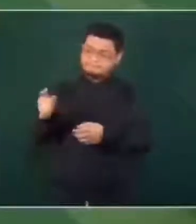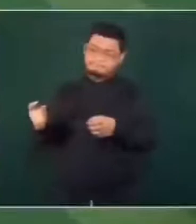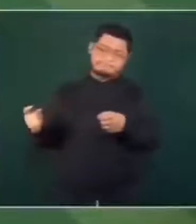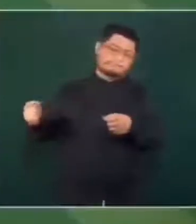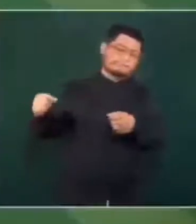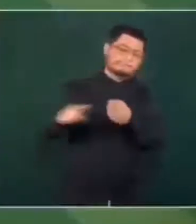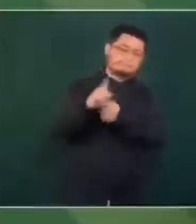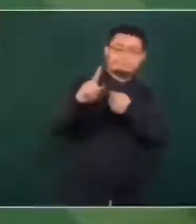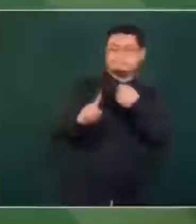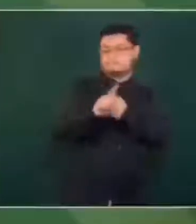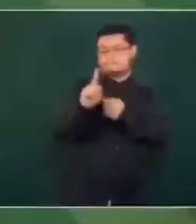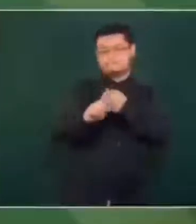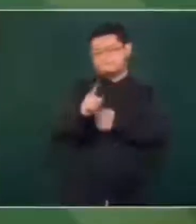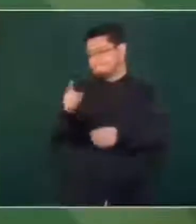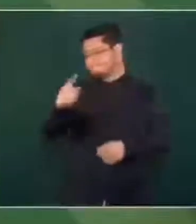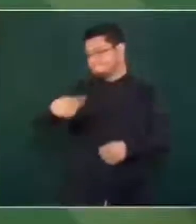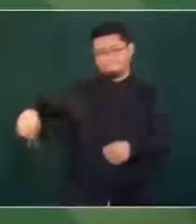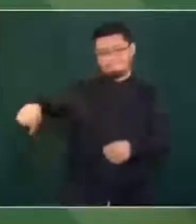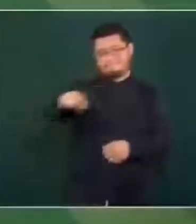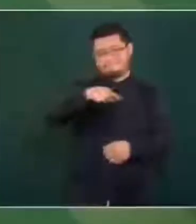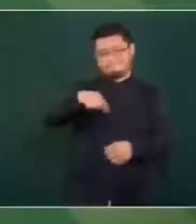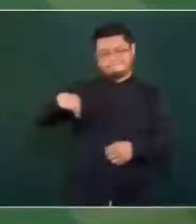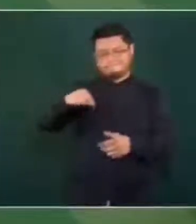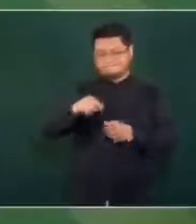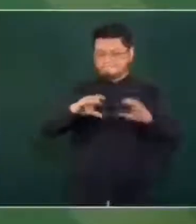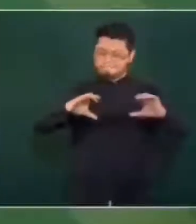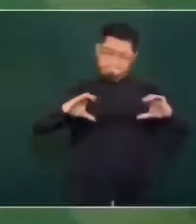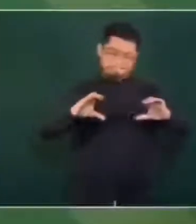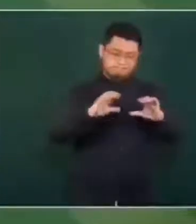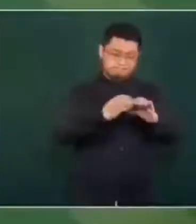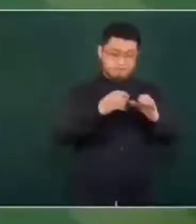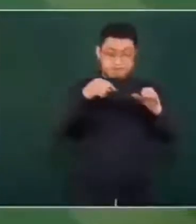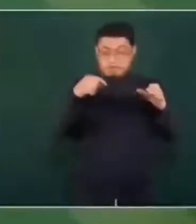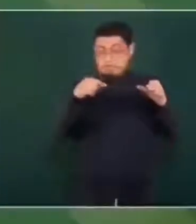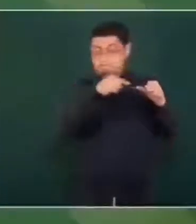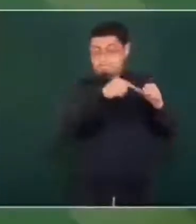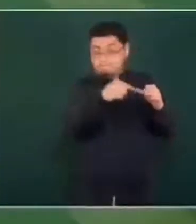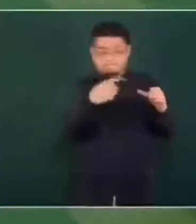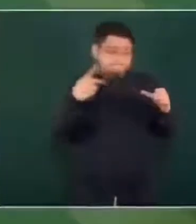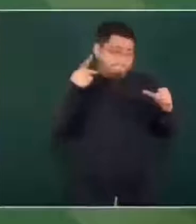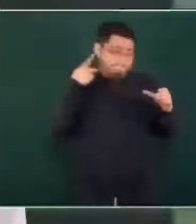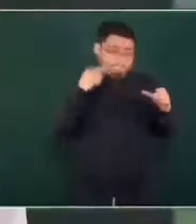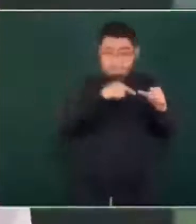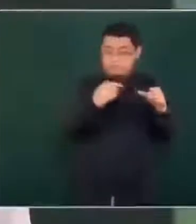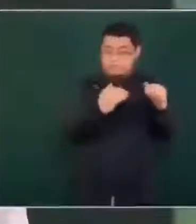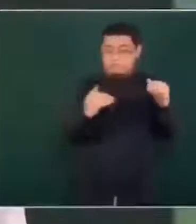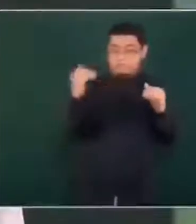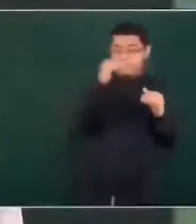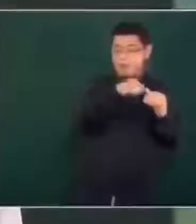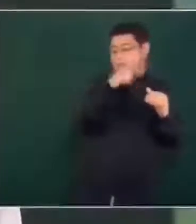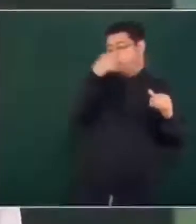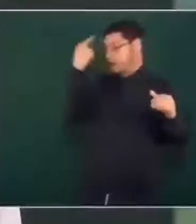de un grupo oligárquico dominante,